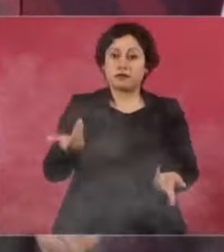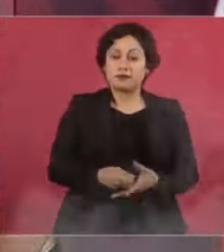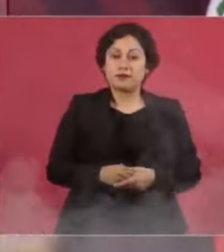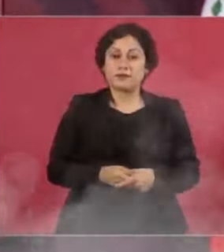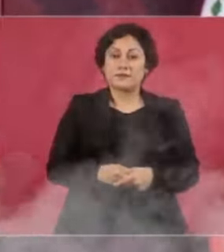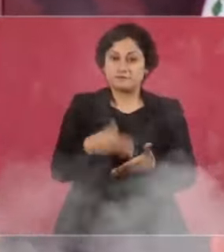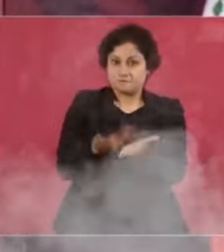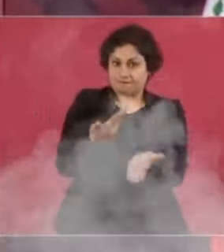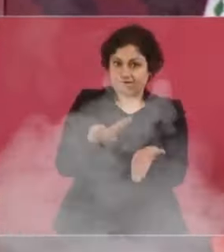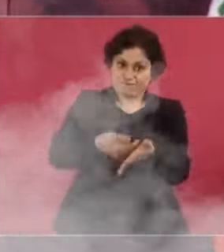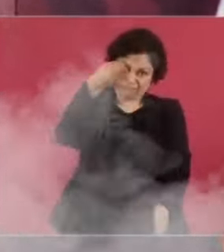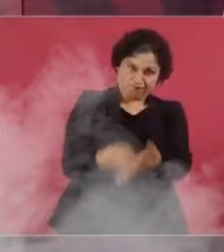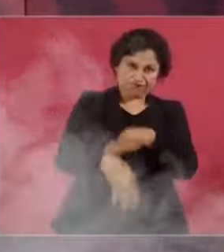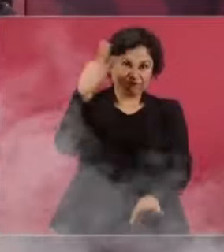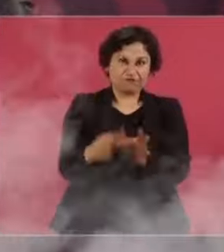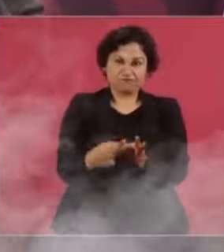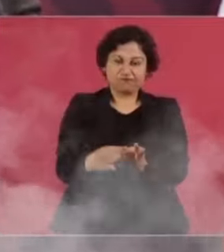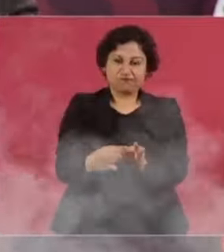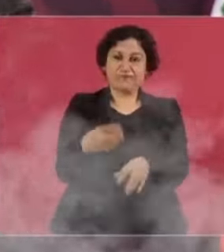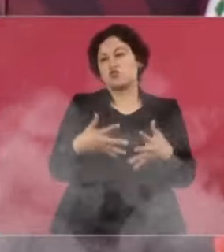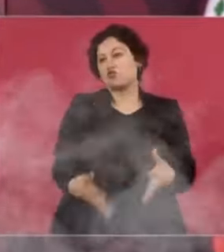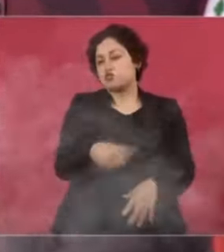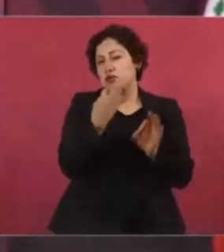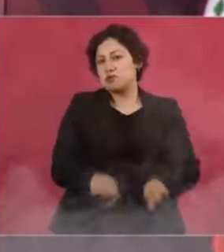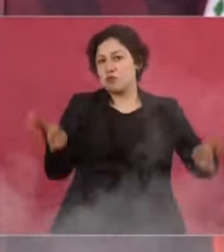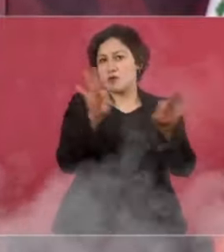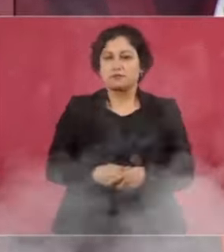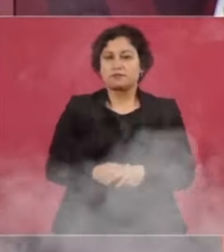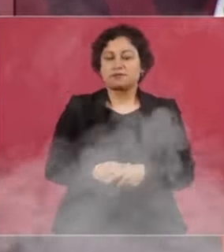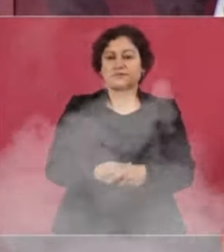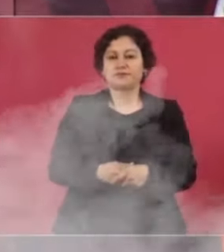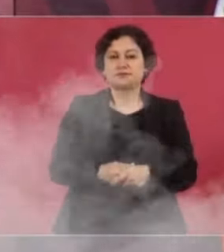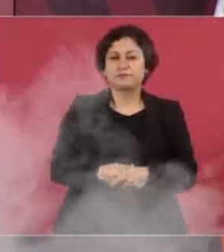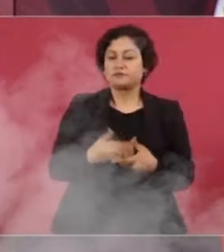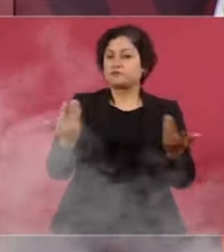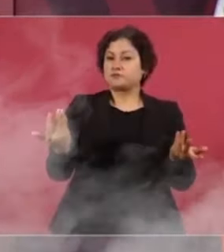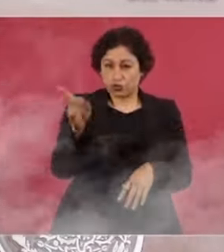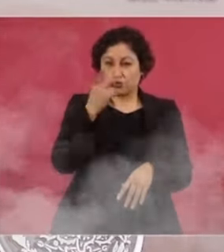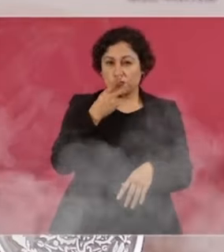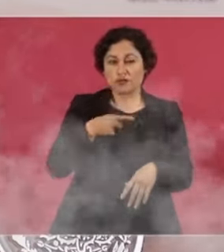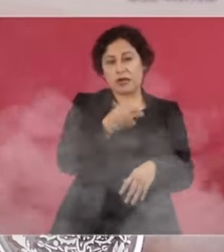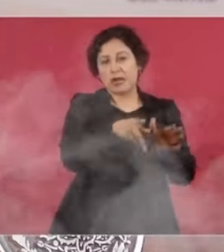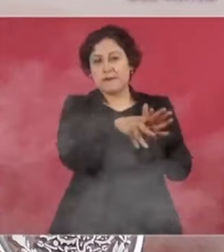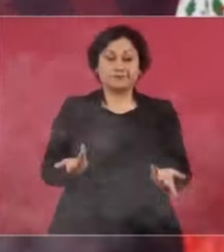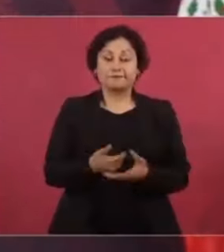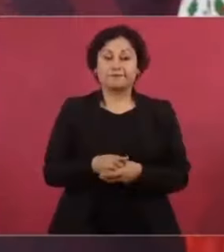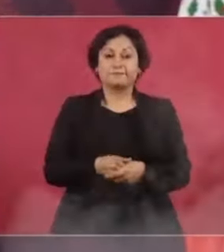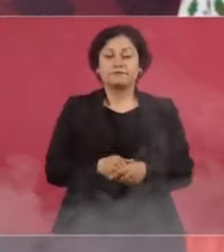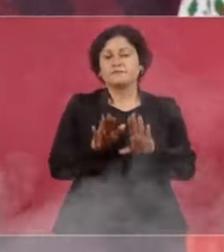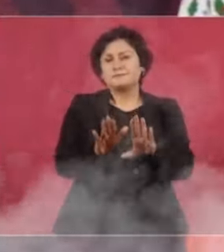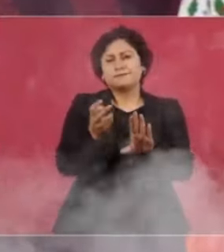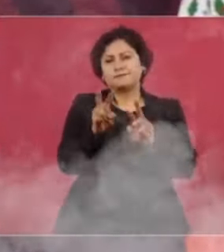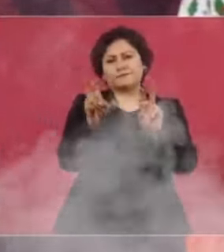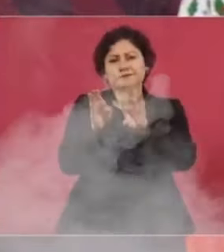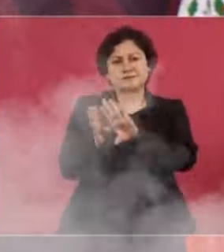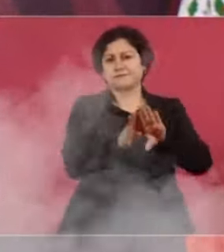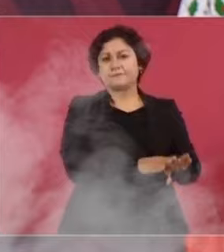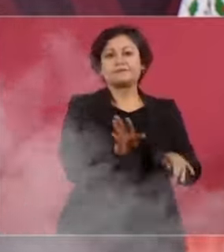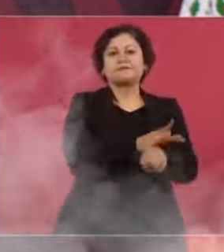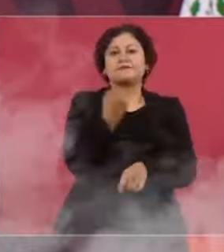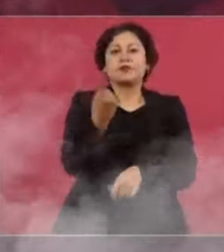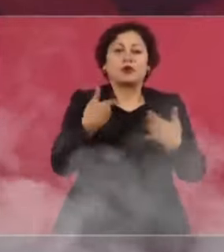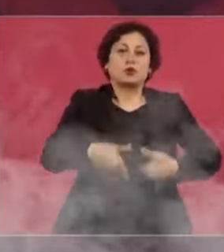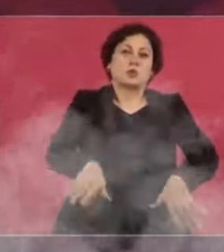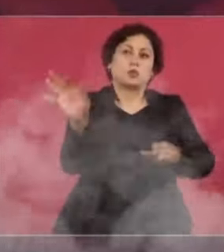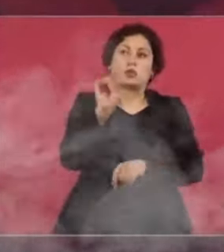pruebas contundentes, de ese gran periódico, famosísimo periódico, que usted dice que es un pasquín periódico, el New York Times. Ya no hay que hablar de eso porque si no hasta